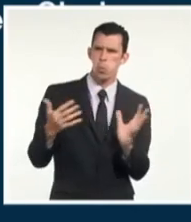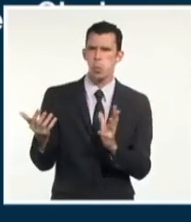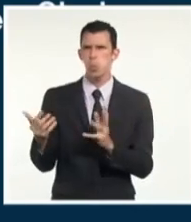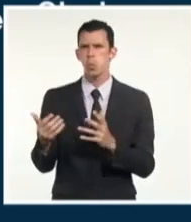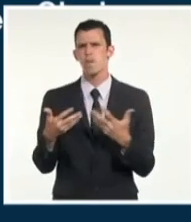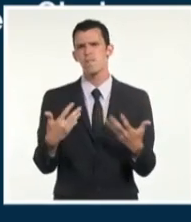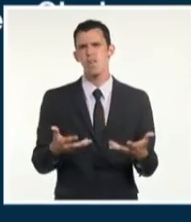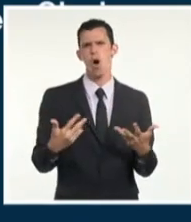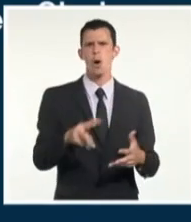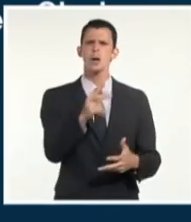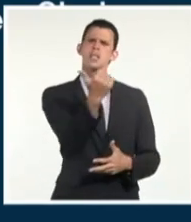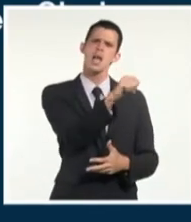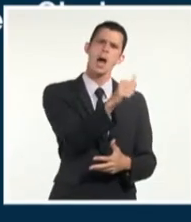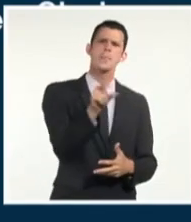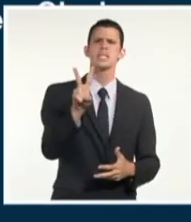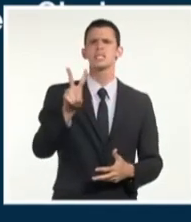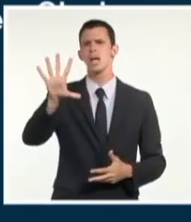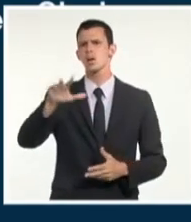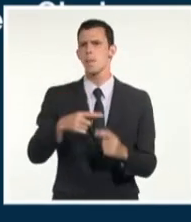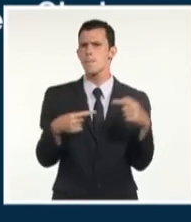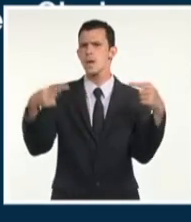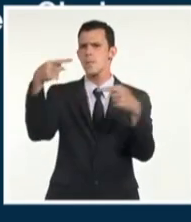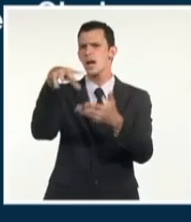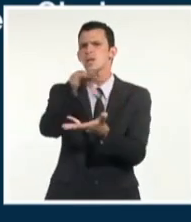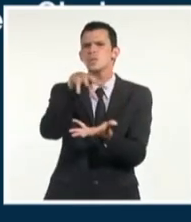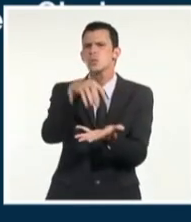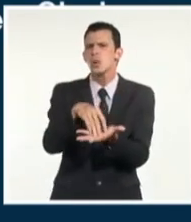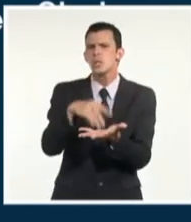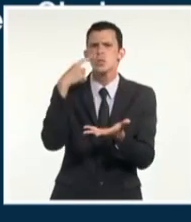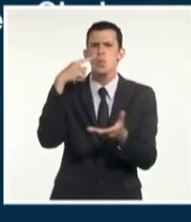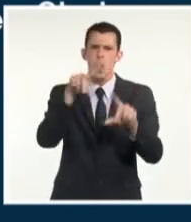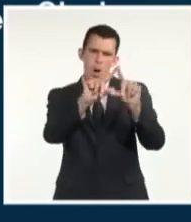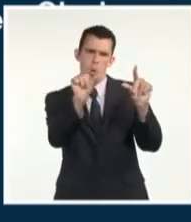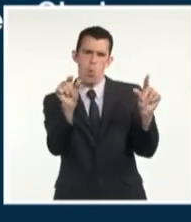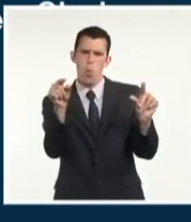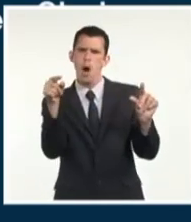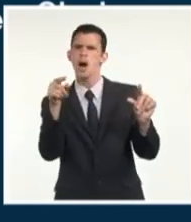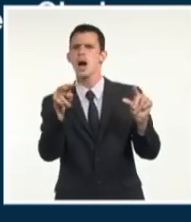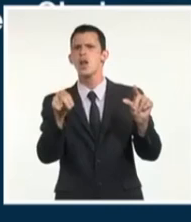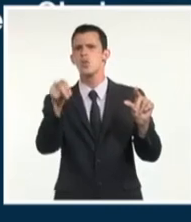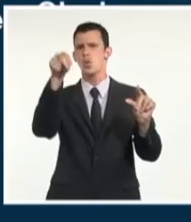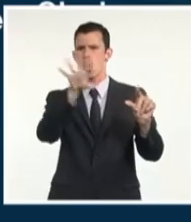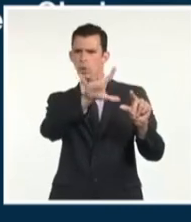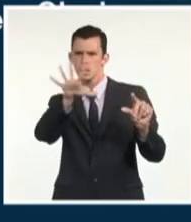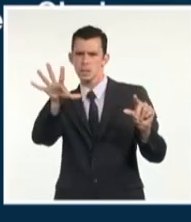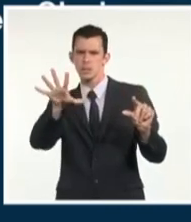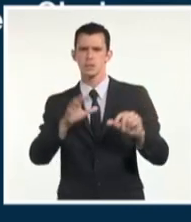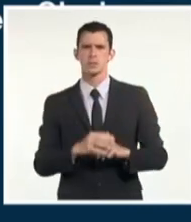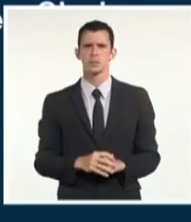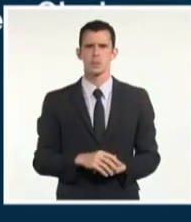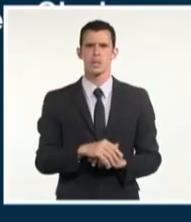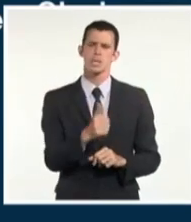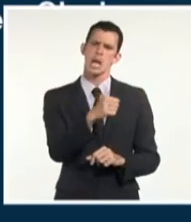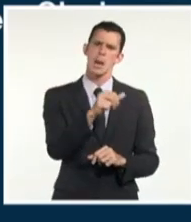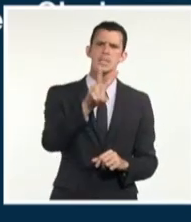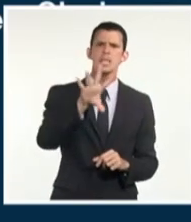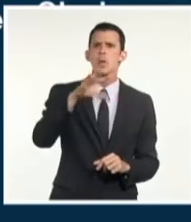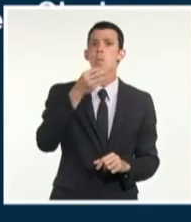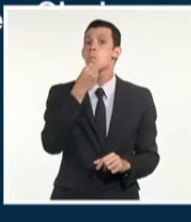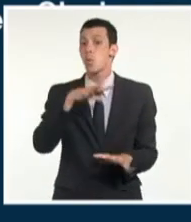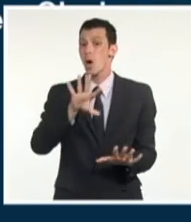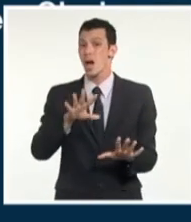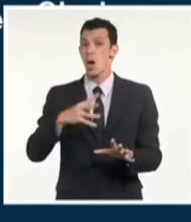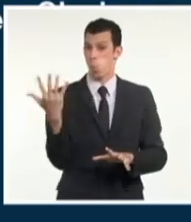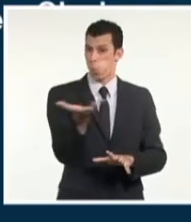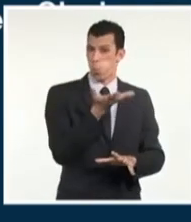costa norte del nordeste al este con velocidades entre 10 y 25 kilómetros por hora que llegarán a 30 kilómetros por hora en horas de